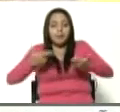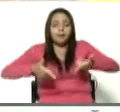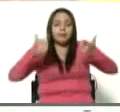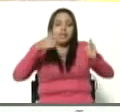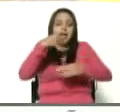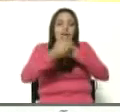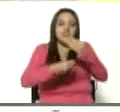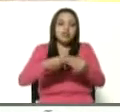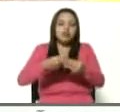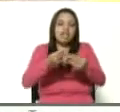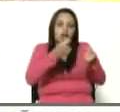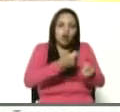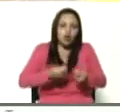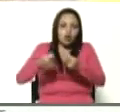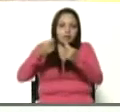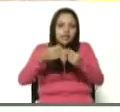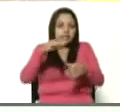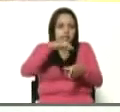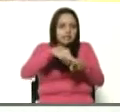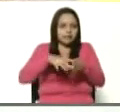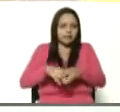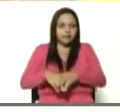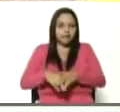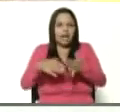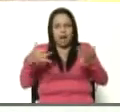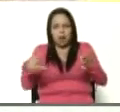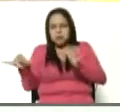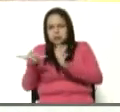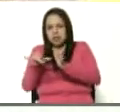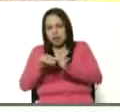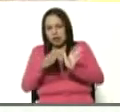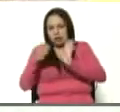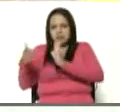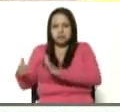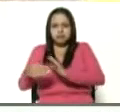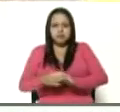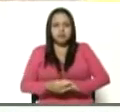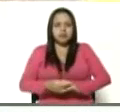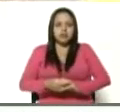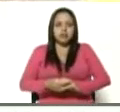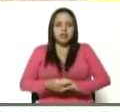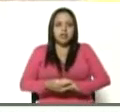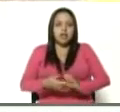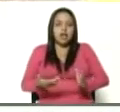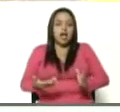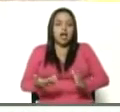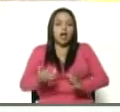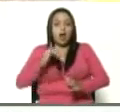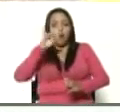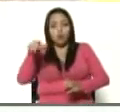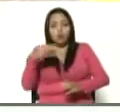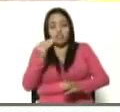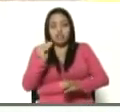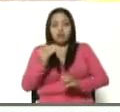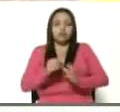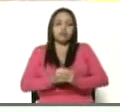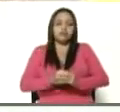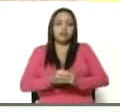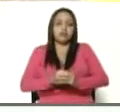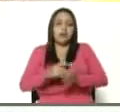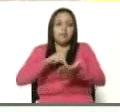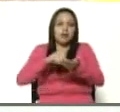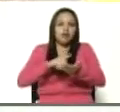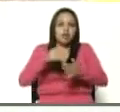productiva. Vámonos a un espacio por aquí cercano, vámonos al Junquito, parroquia del municipio